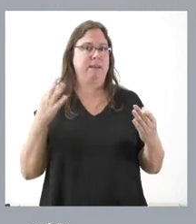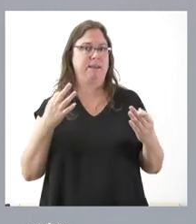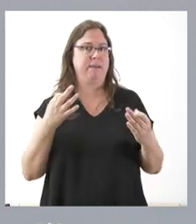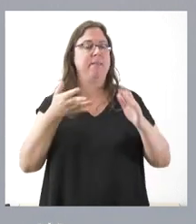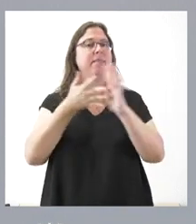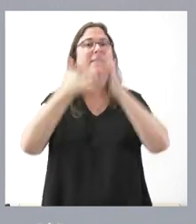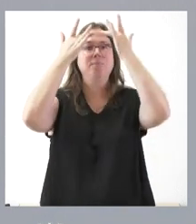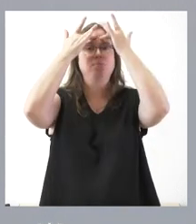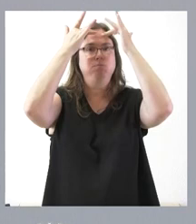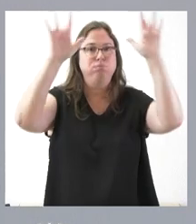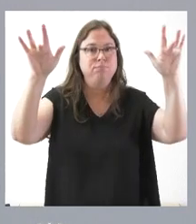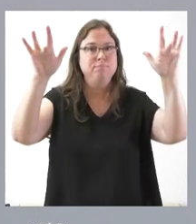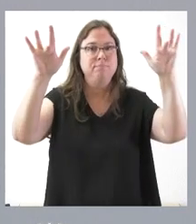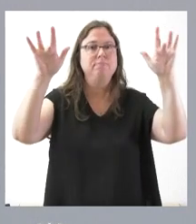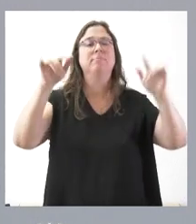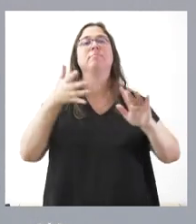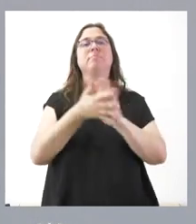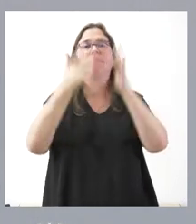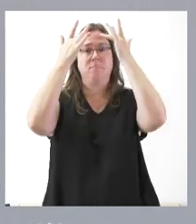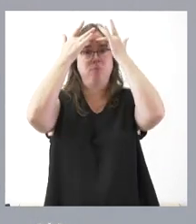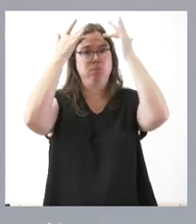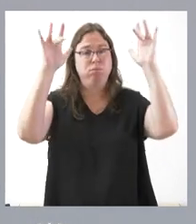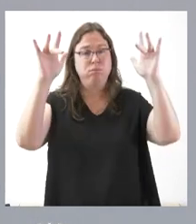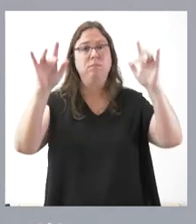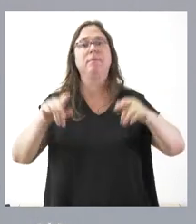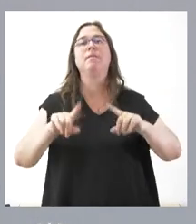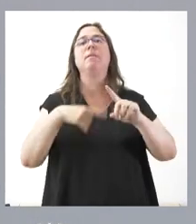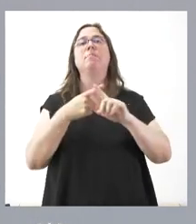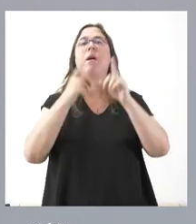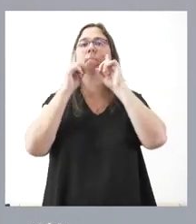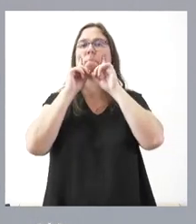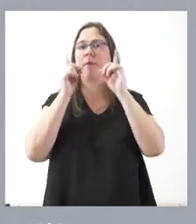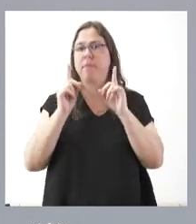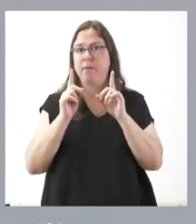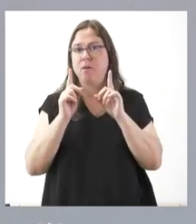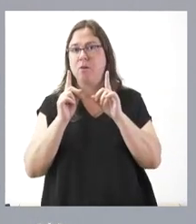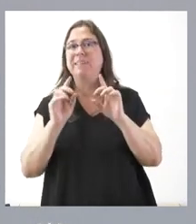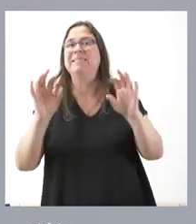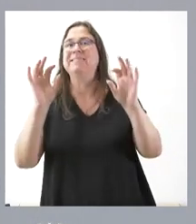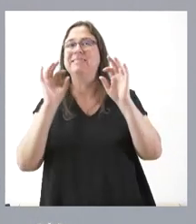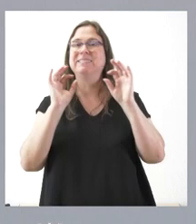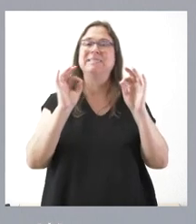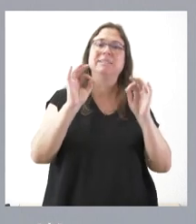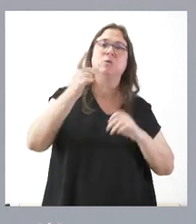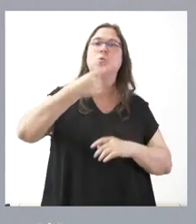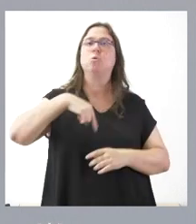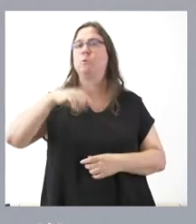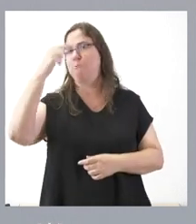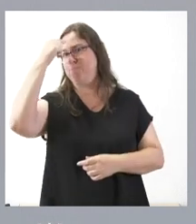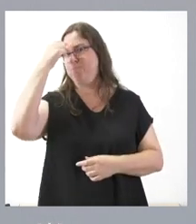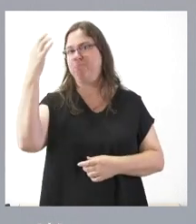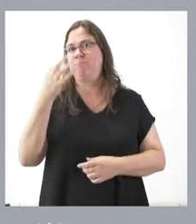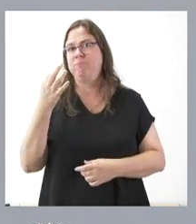sensibilización, queremos incidir en la prevención, sobre todo teniendo en cuenta